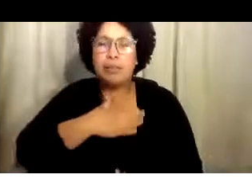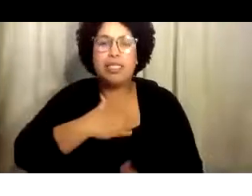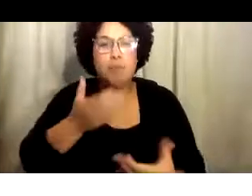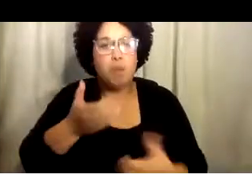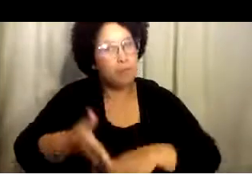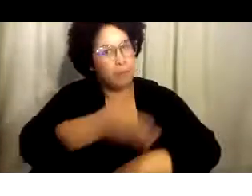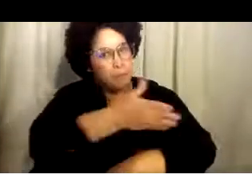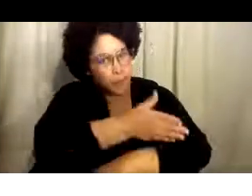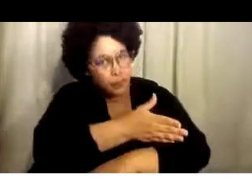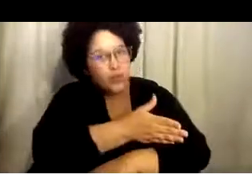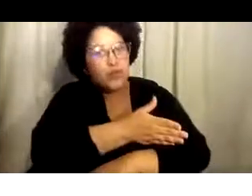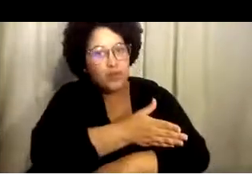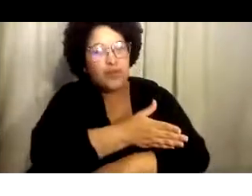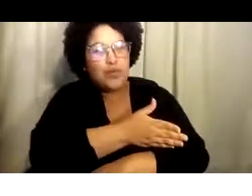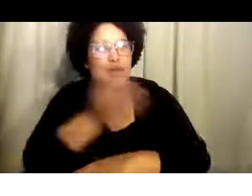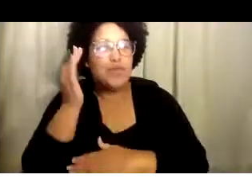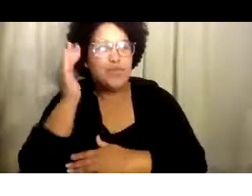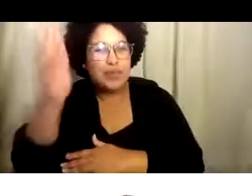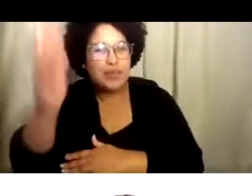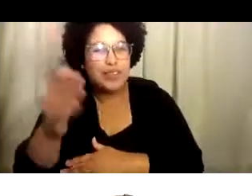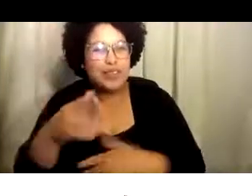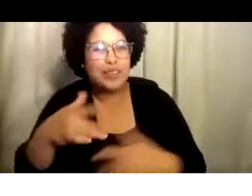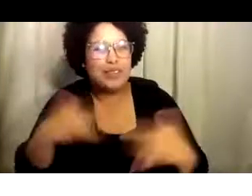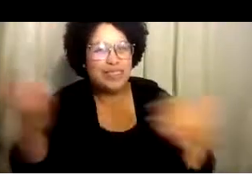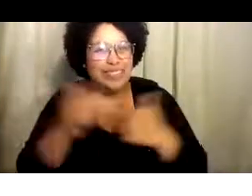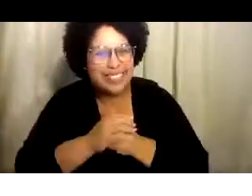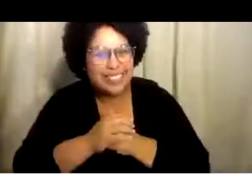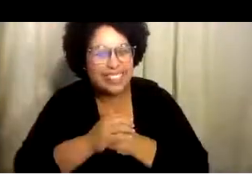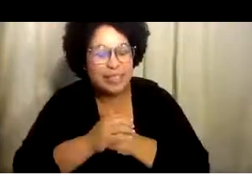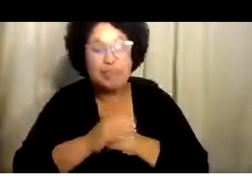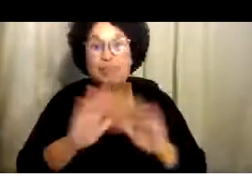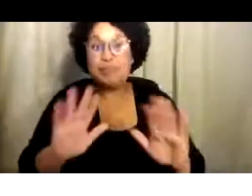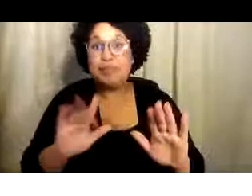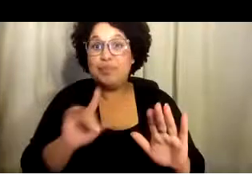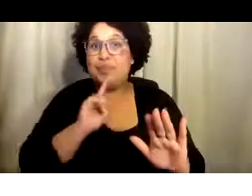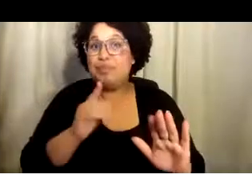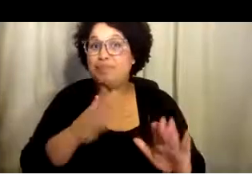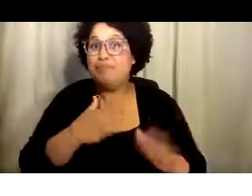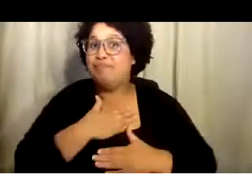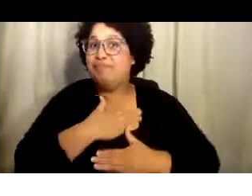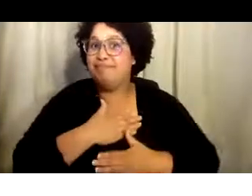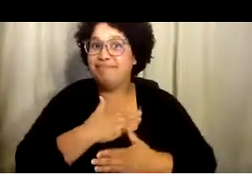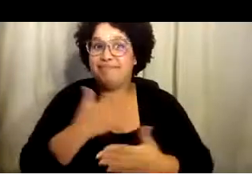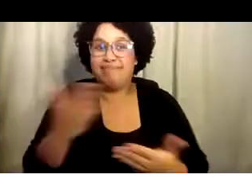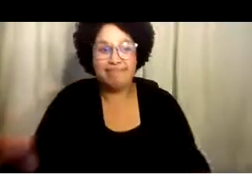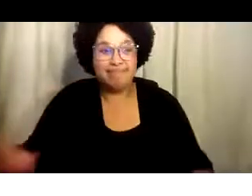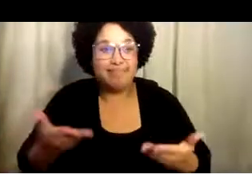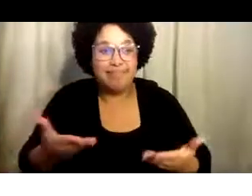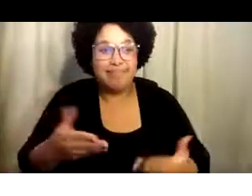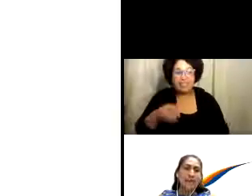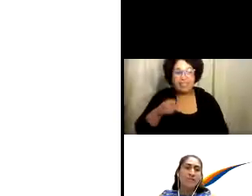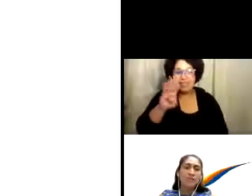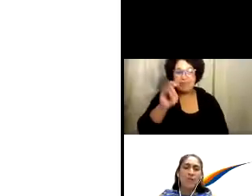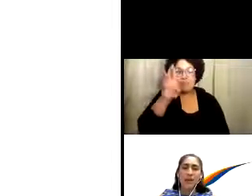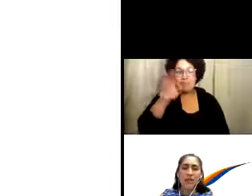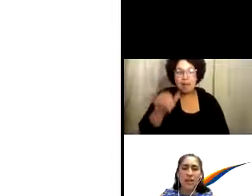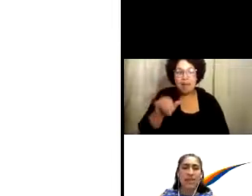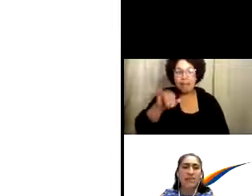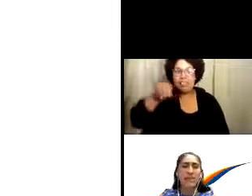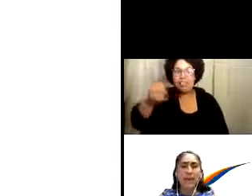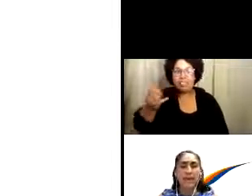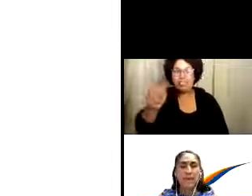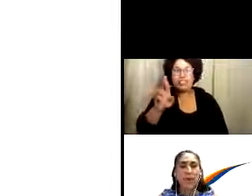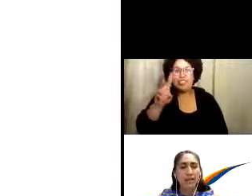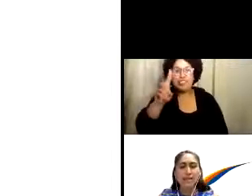con la encuesta, lo cual le pedimos, por favor, que nos dé sus comentarios para poder mejorar. Ahora es mi placer